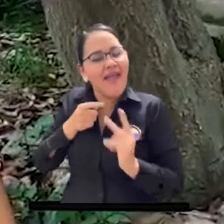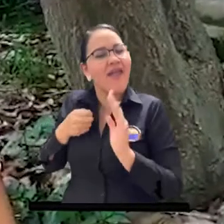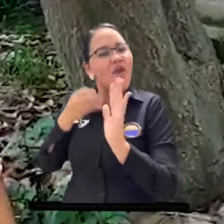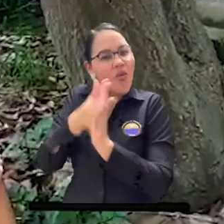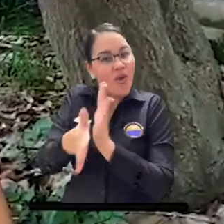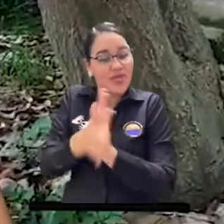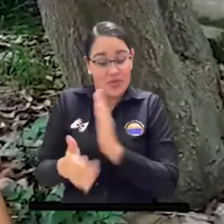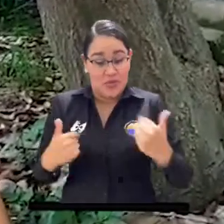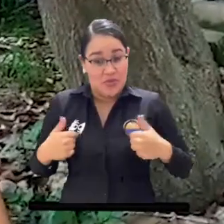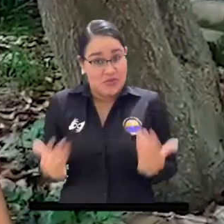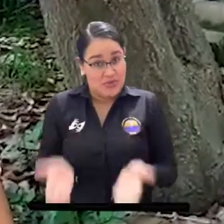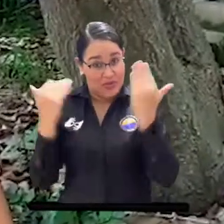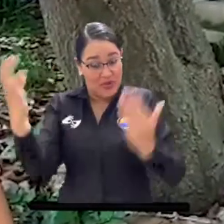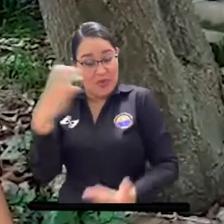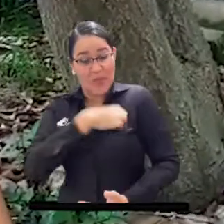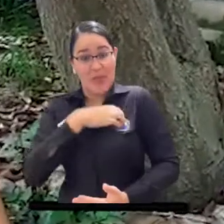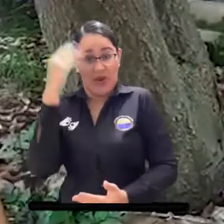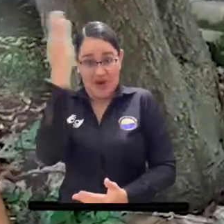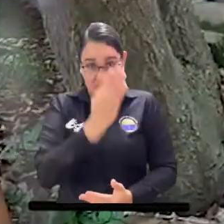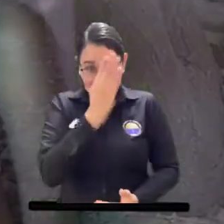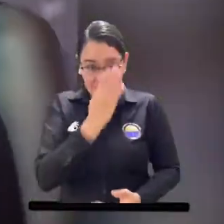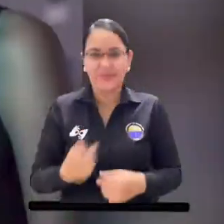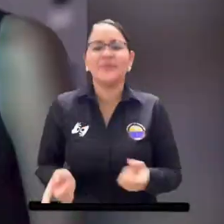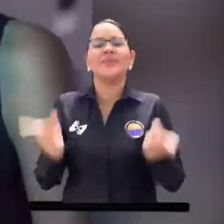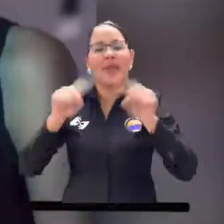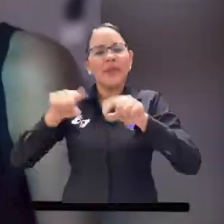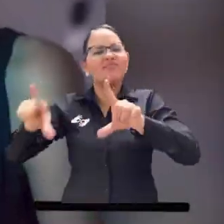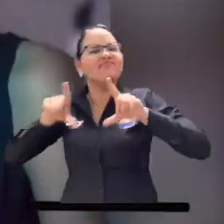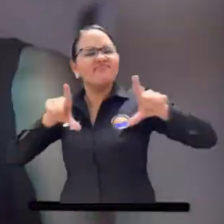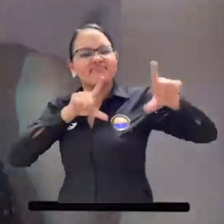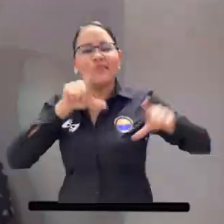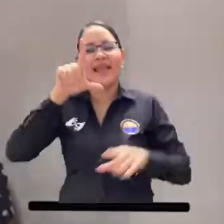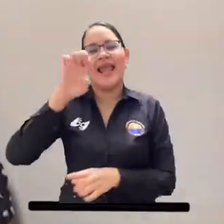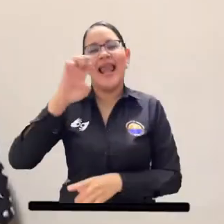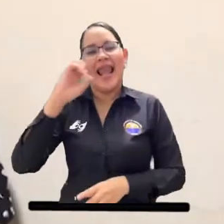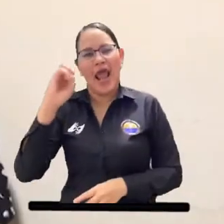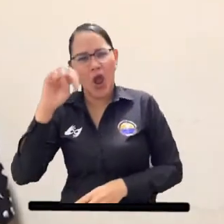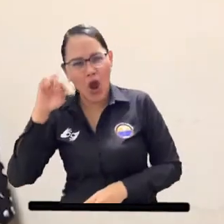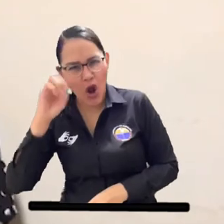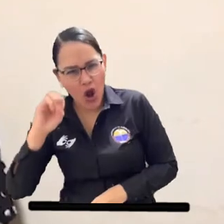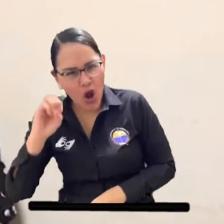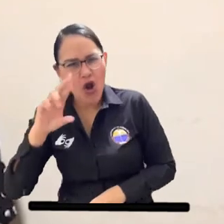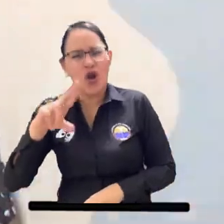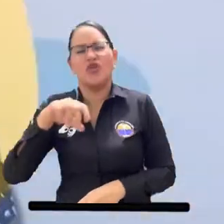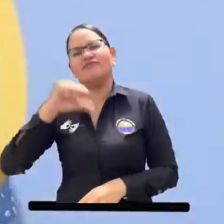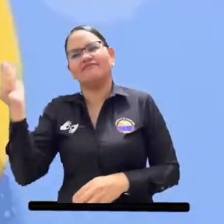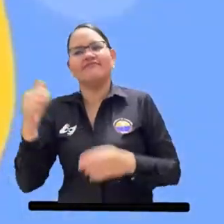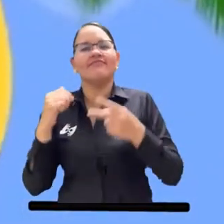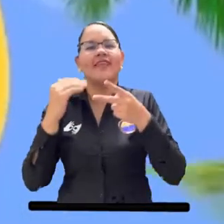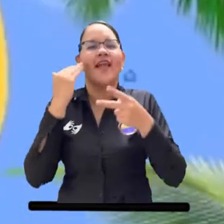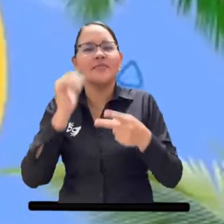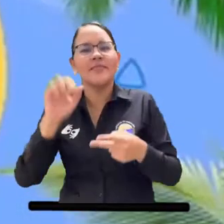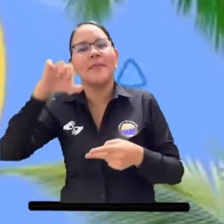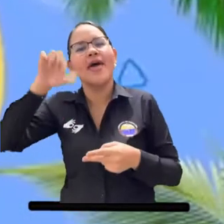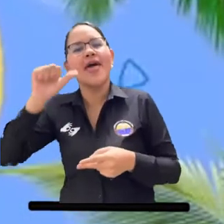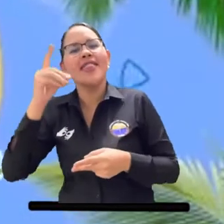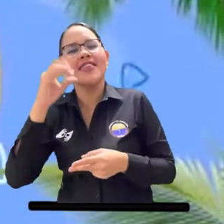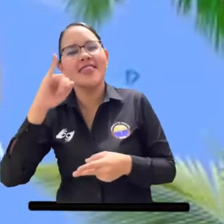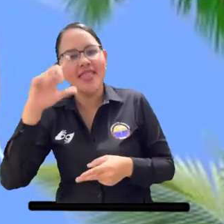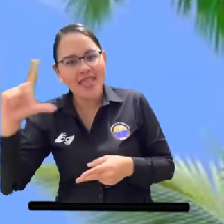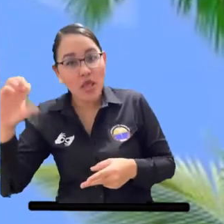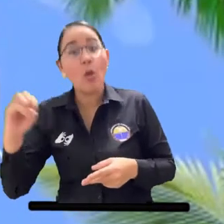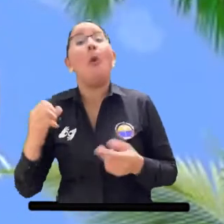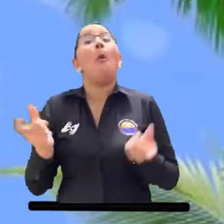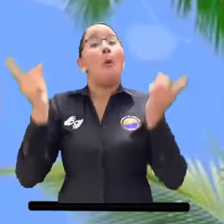cantadora afro del Caribe. Las egresadas Leonor Manotas y Lianis Padillo ganaron la convocatoria El